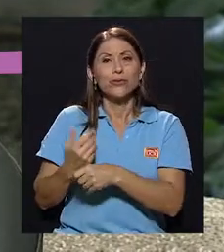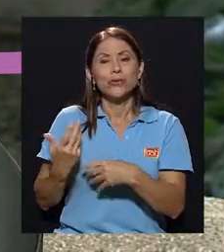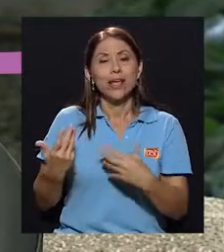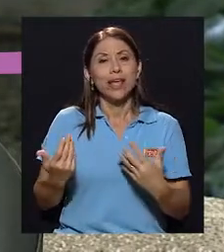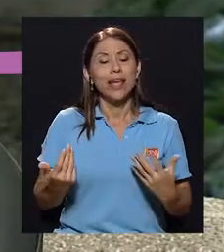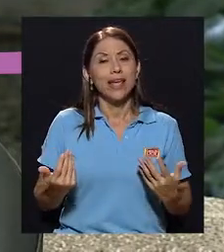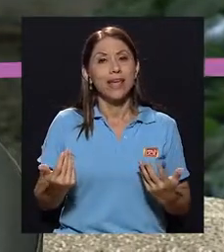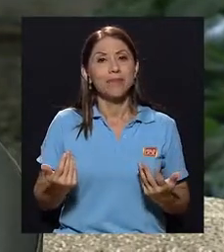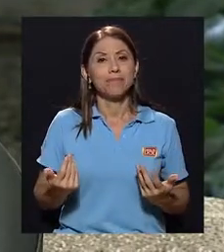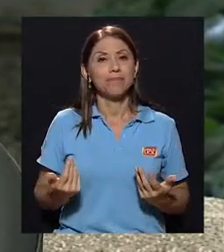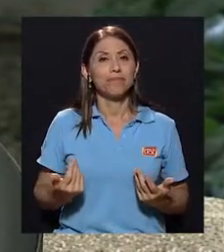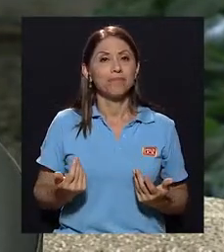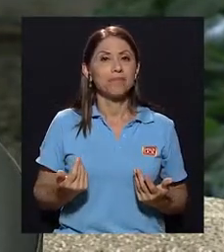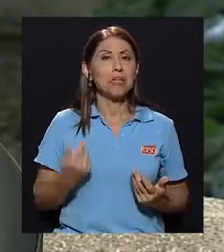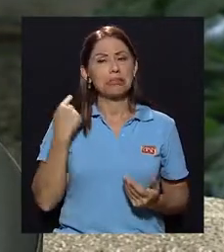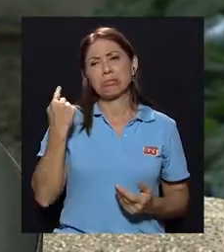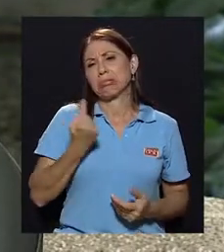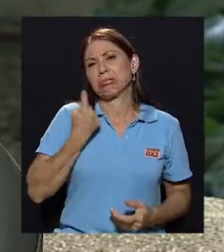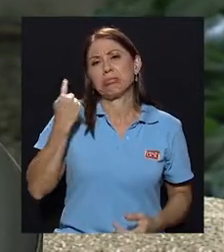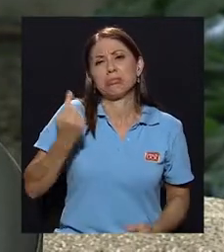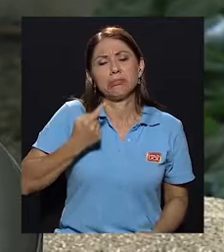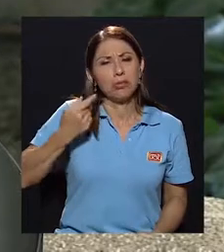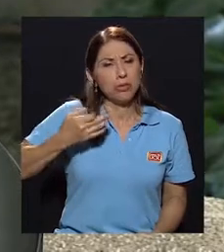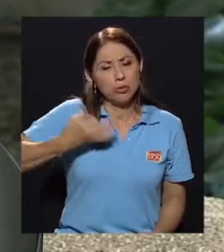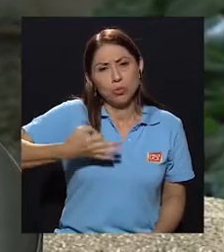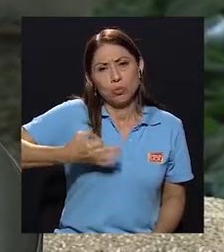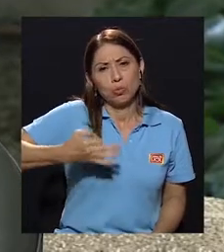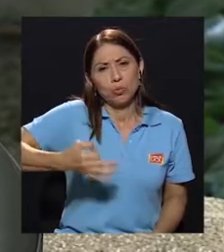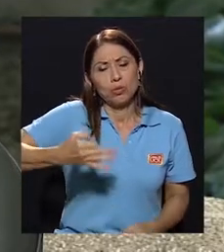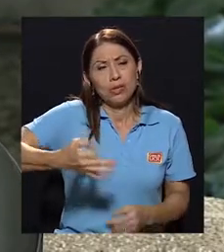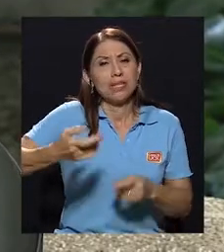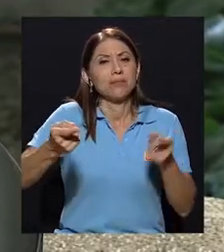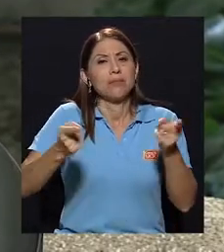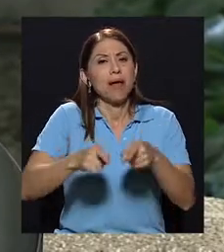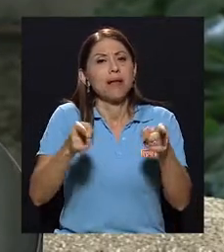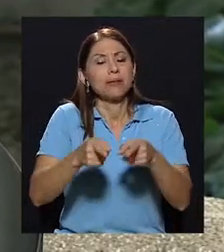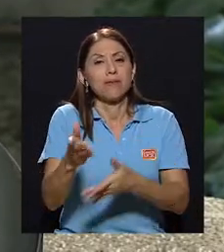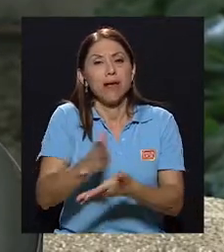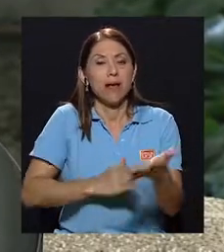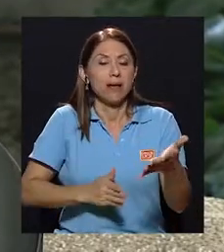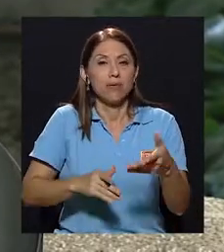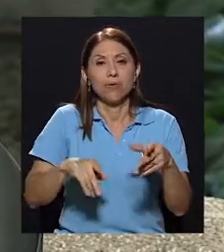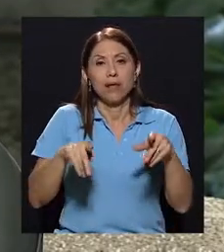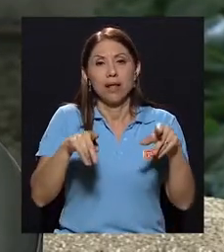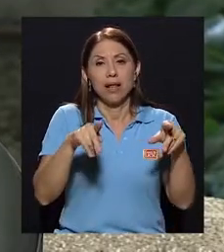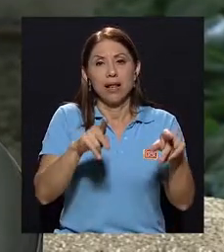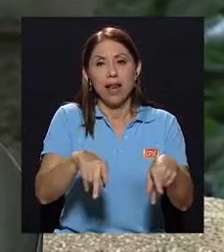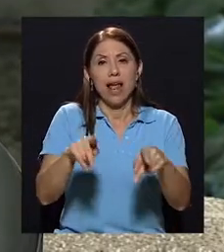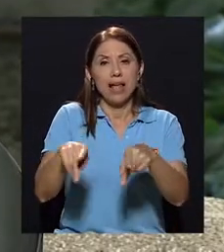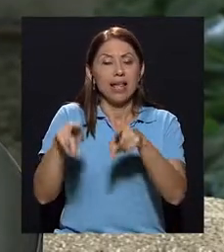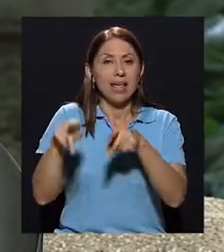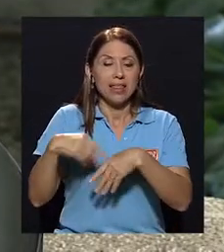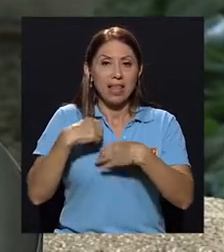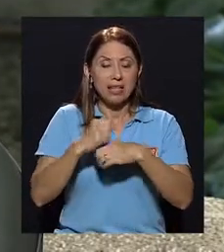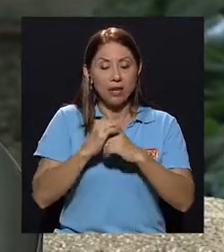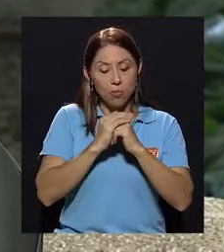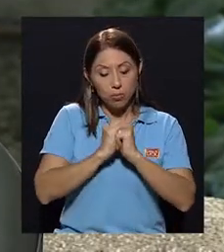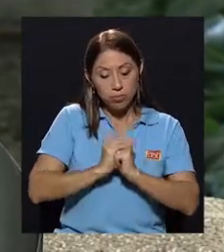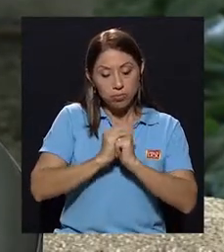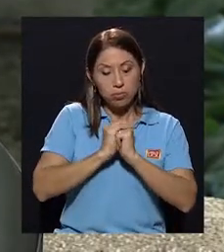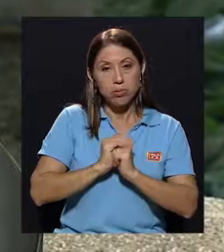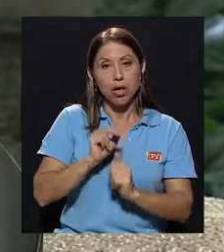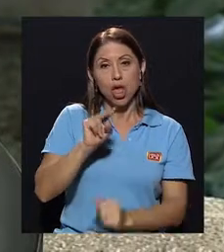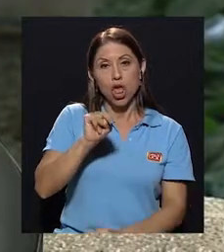muy de todos los días, digamos, o muy común el hecho de que la gente hacía novenarios.